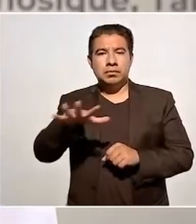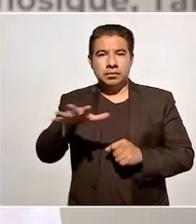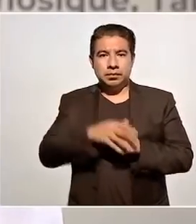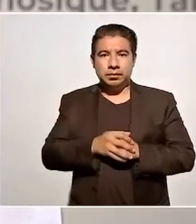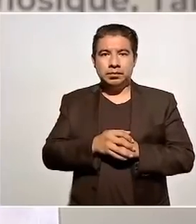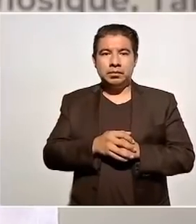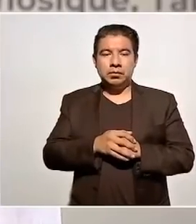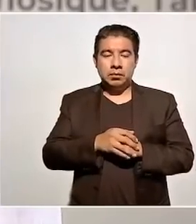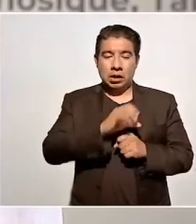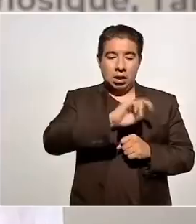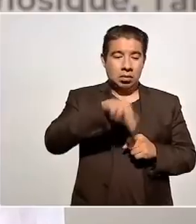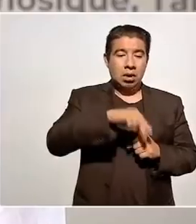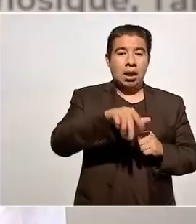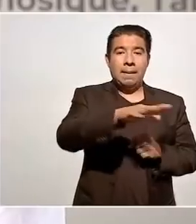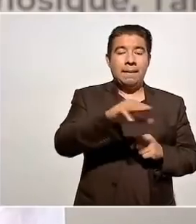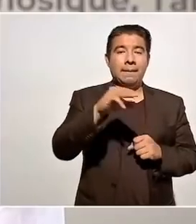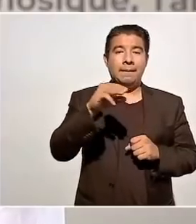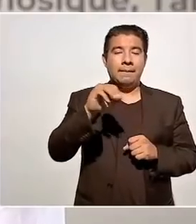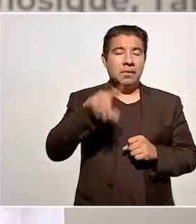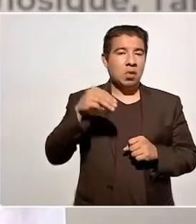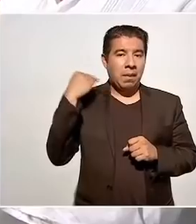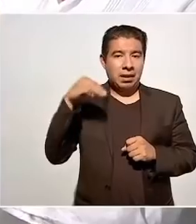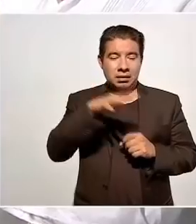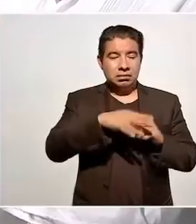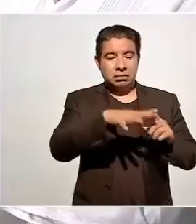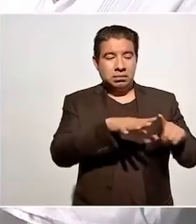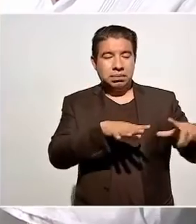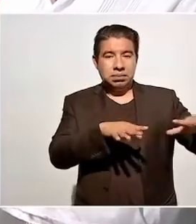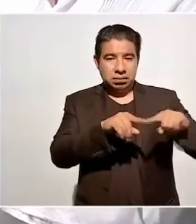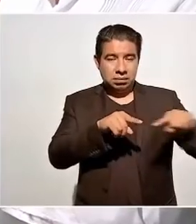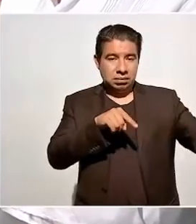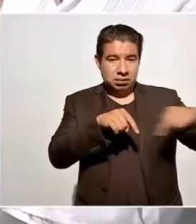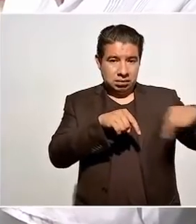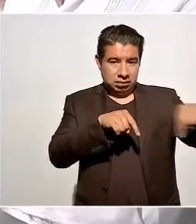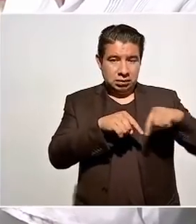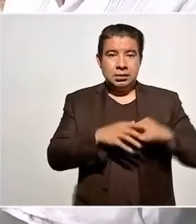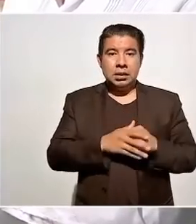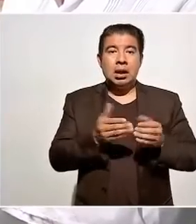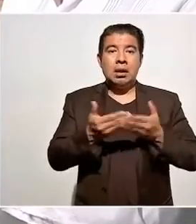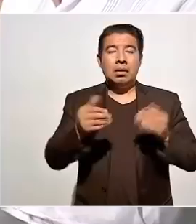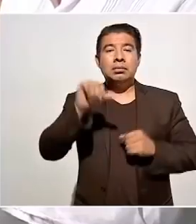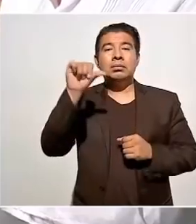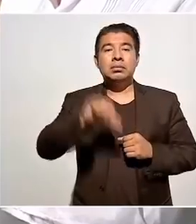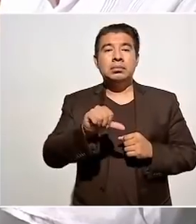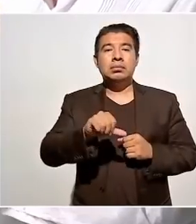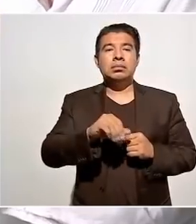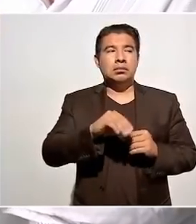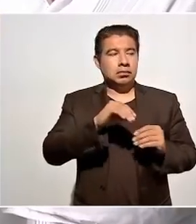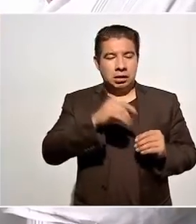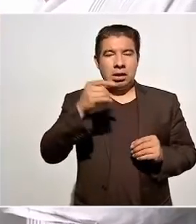Cancún a Mérida. Y hoy hemos estado en